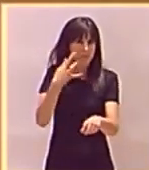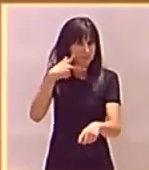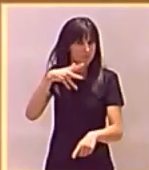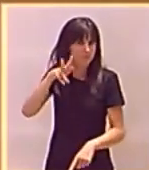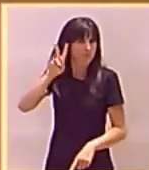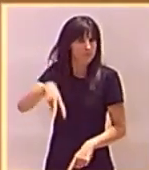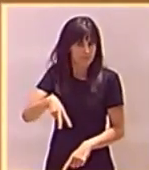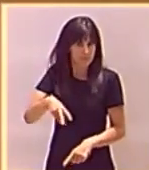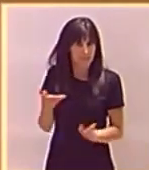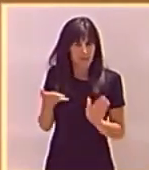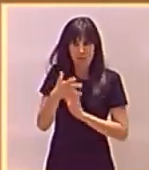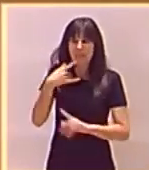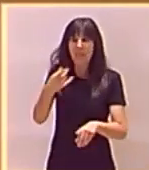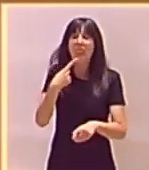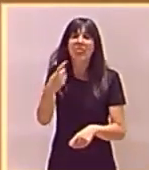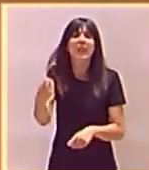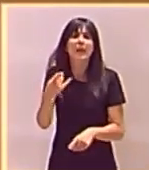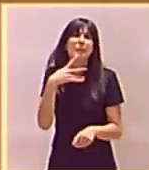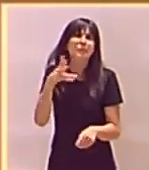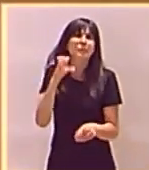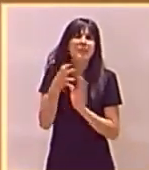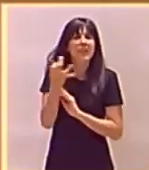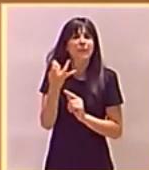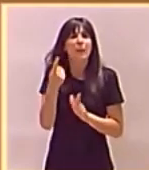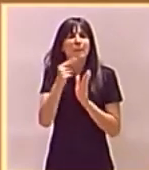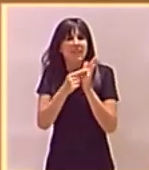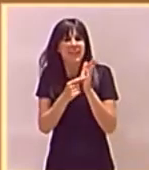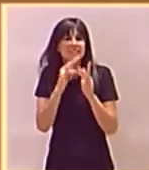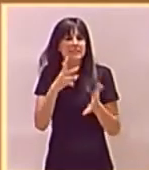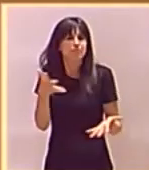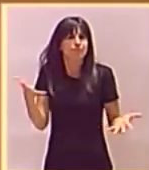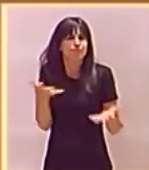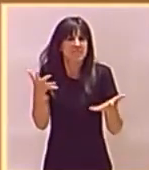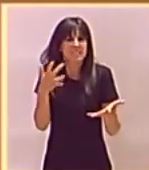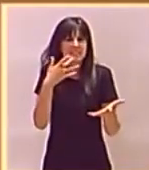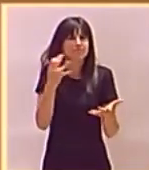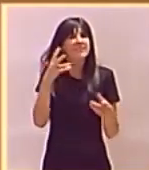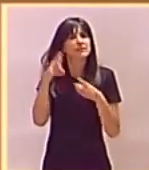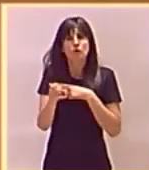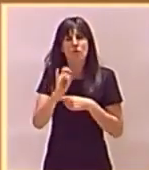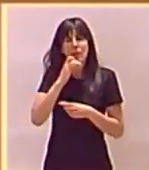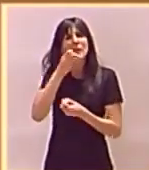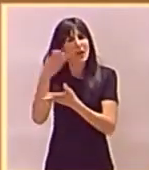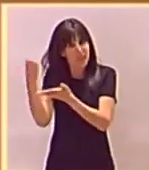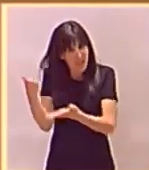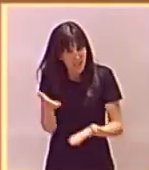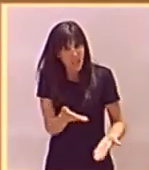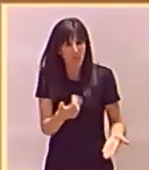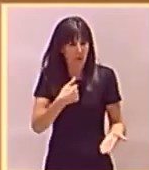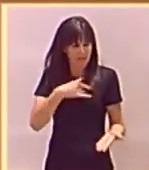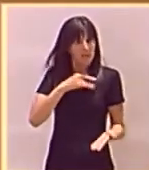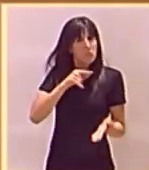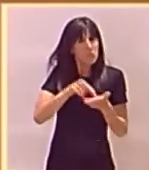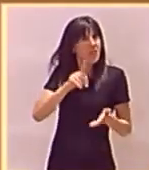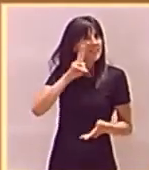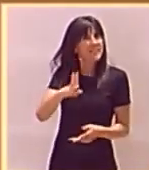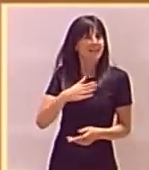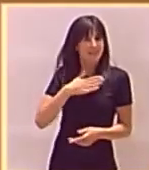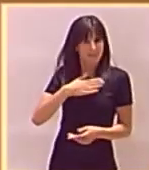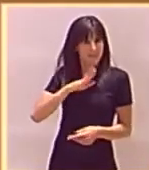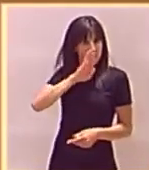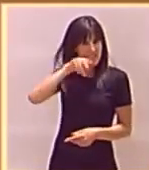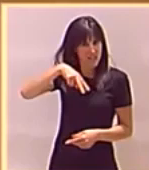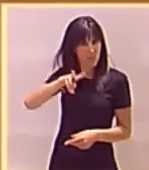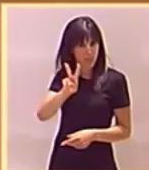oído que apuesta por medidas incentivadoras y no coercitivas. Bienvenido también a las posturas que hemos defendido desde el Partido